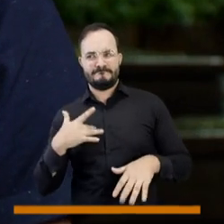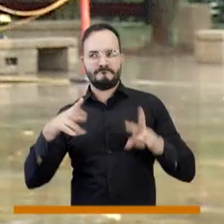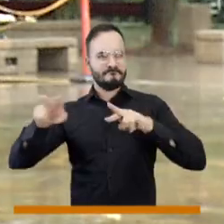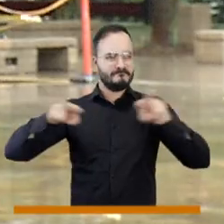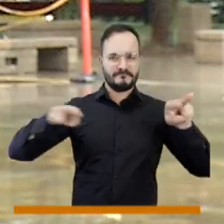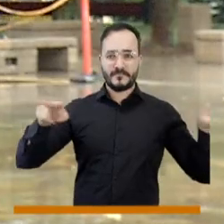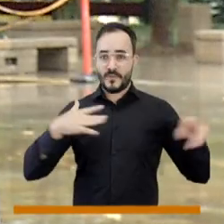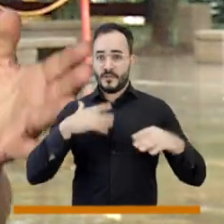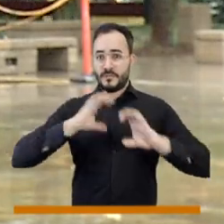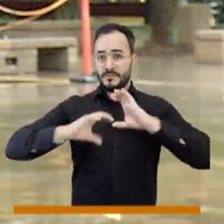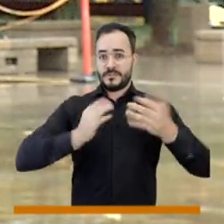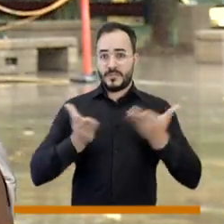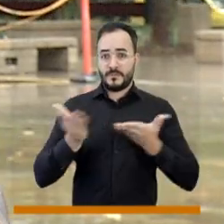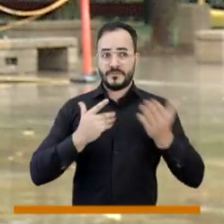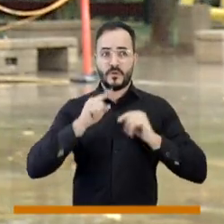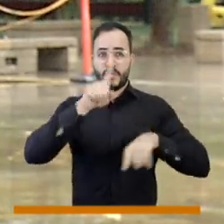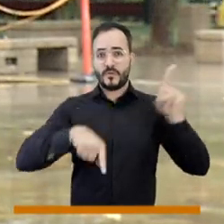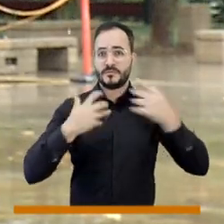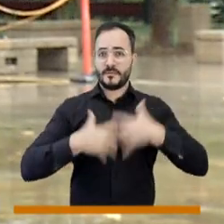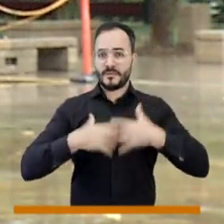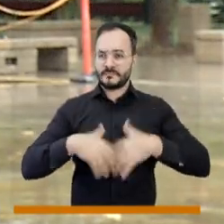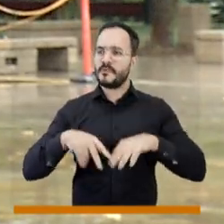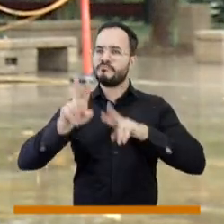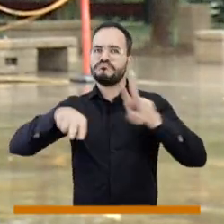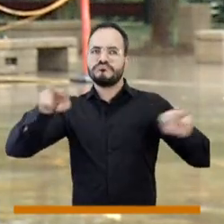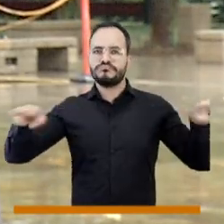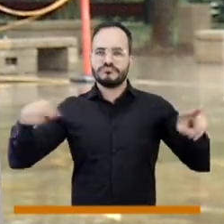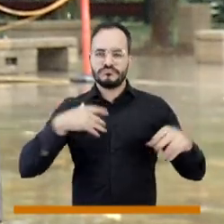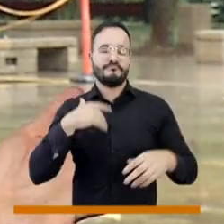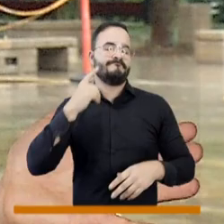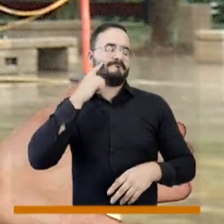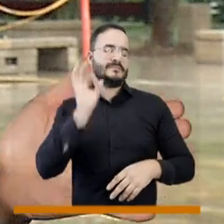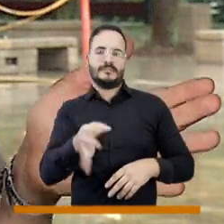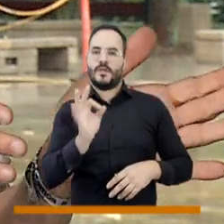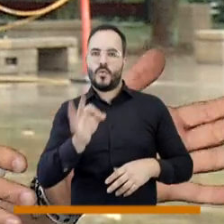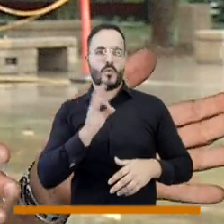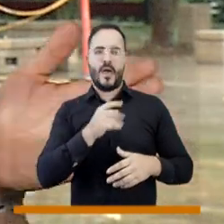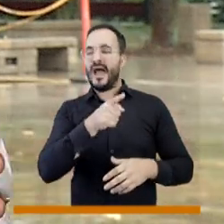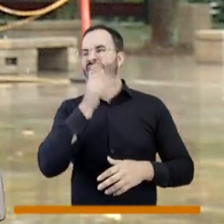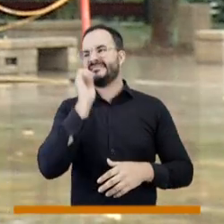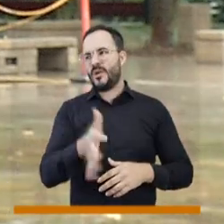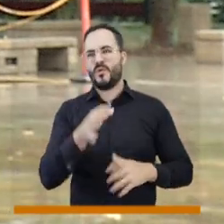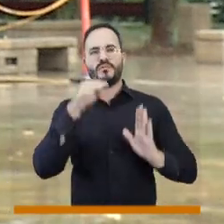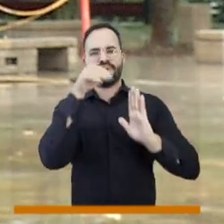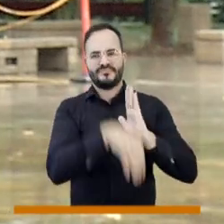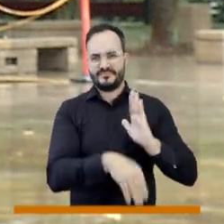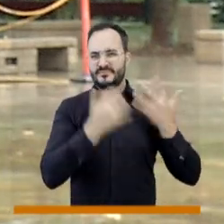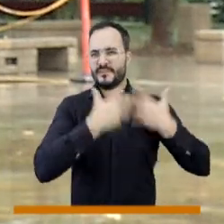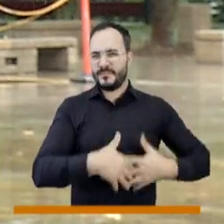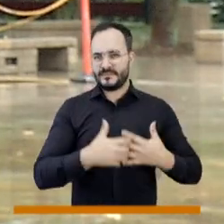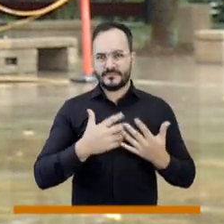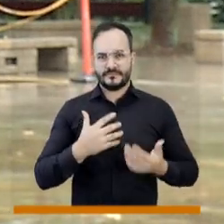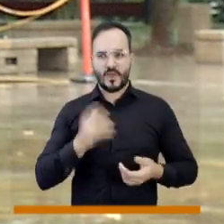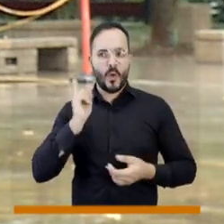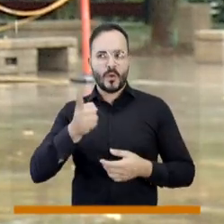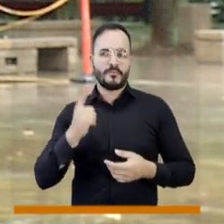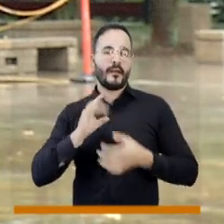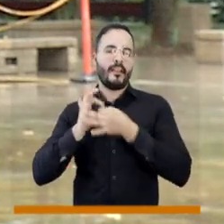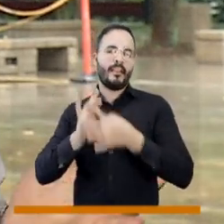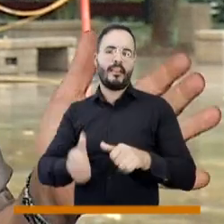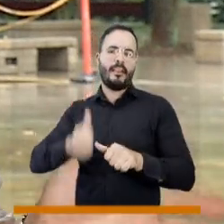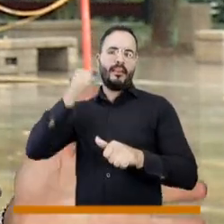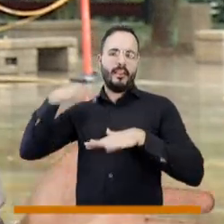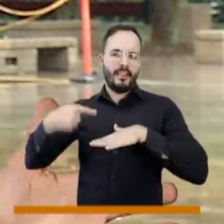rápida que a veces, como lo que sucede en el mercado de telecomunicaciones, digo que el mercado de energía puede estar siendo el próximo de telecomunicaciones de caerse muy